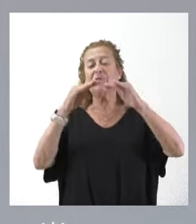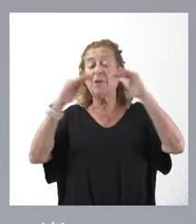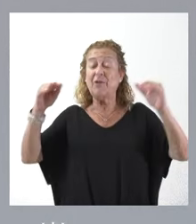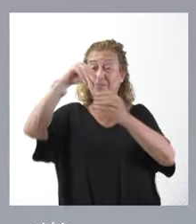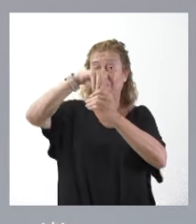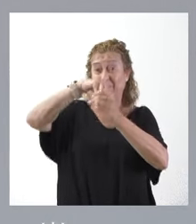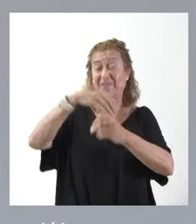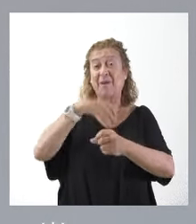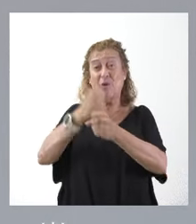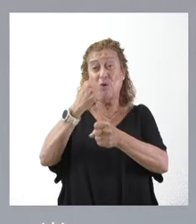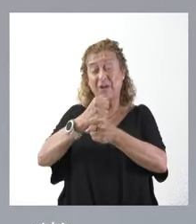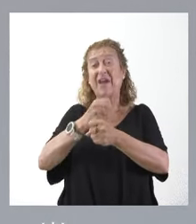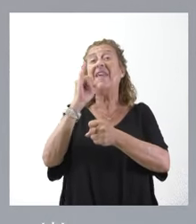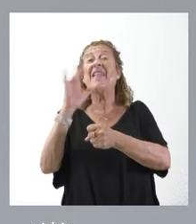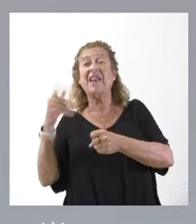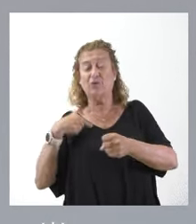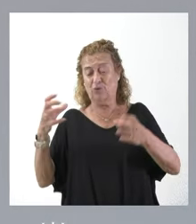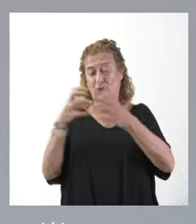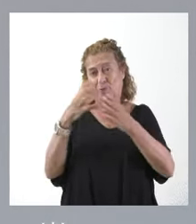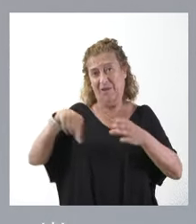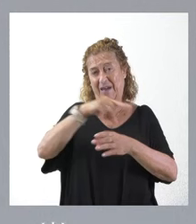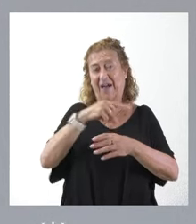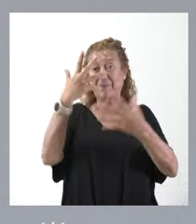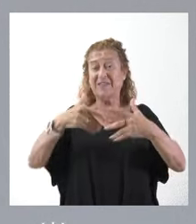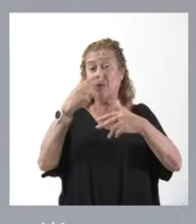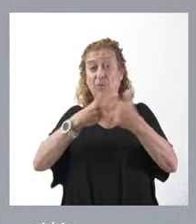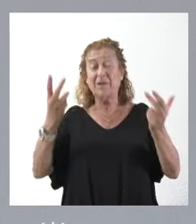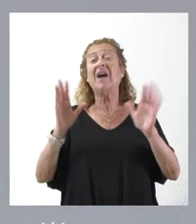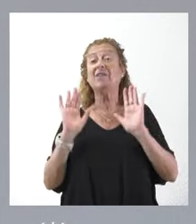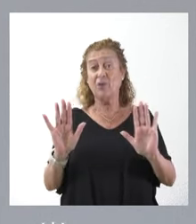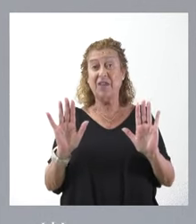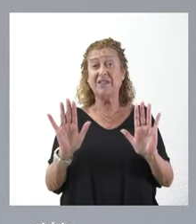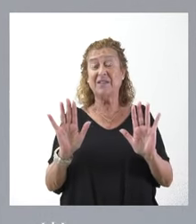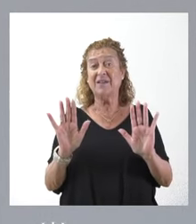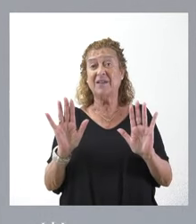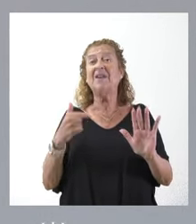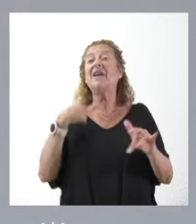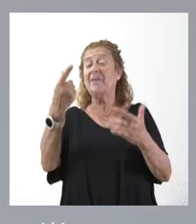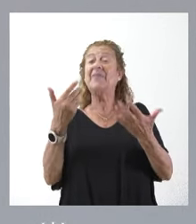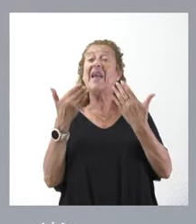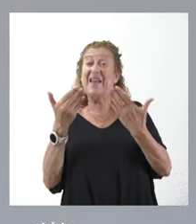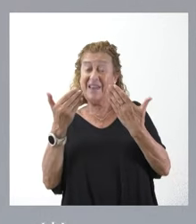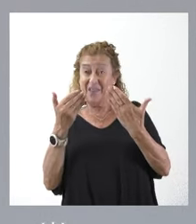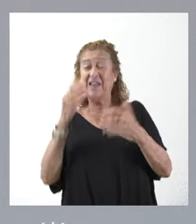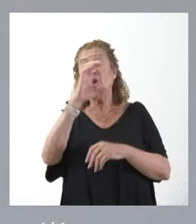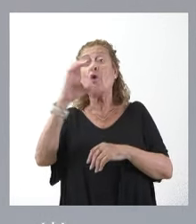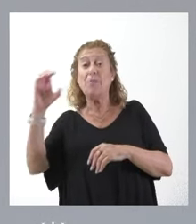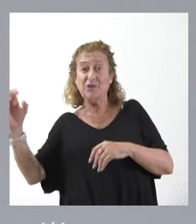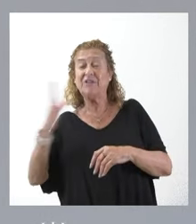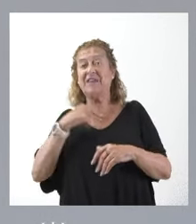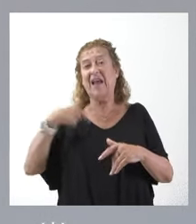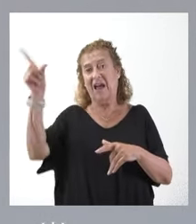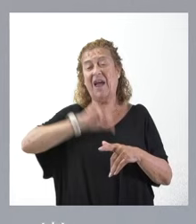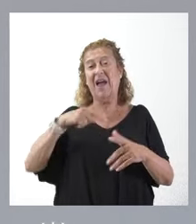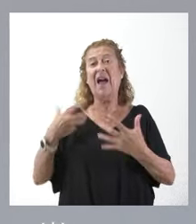que tenemos abiertos al conjunto de administraciones públicas. Por lo tanto, agradecemos el que Comisiones Obreras quiera acompañarnos